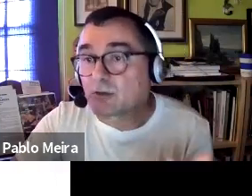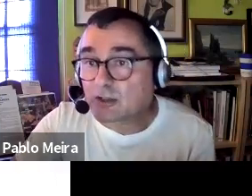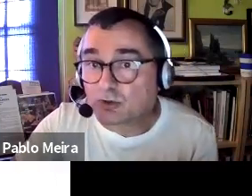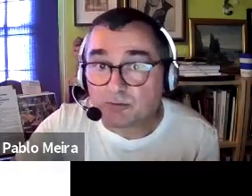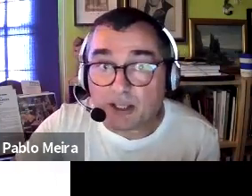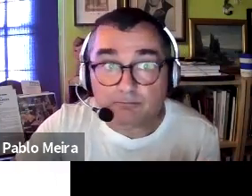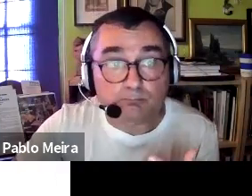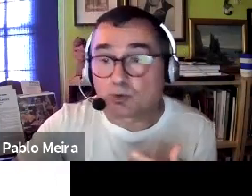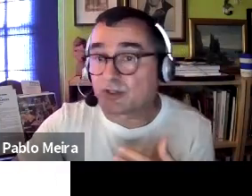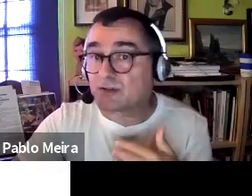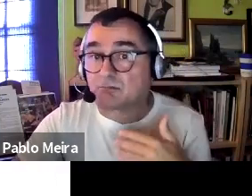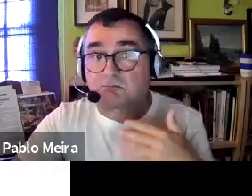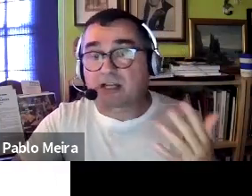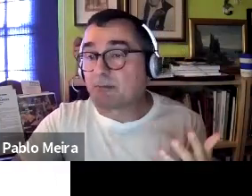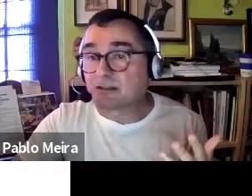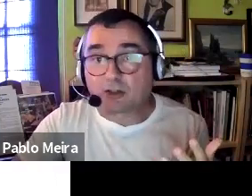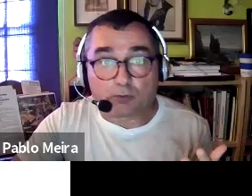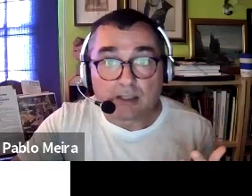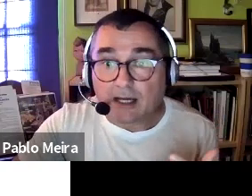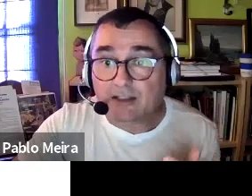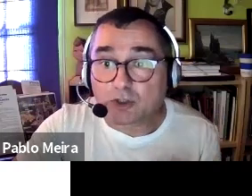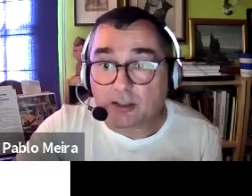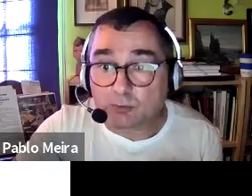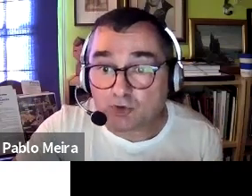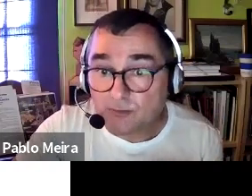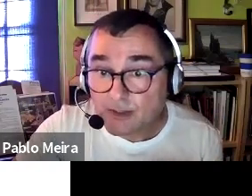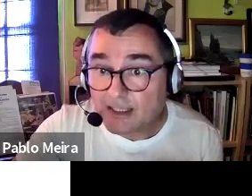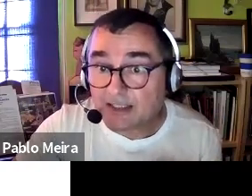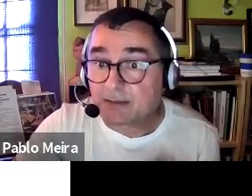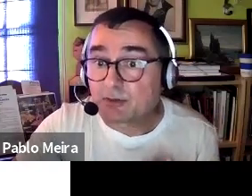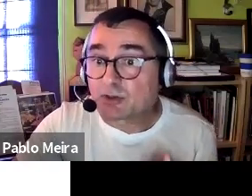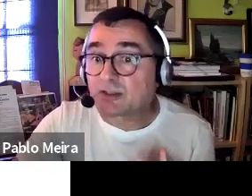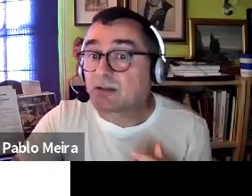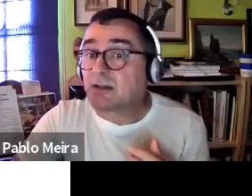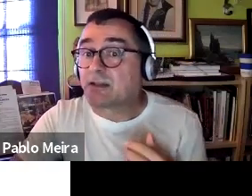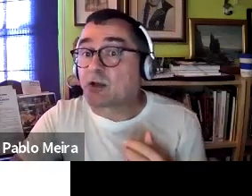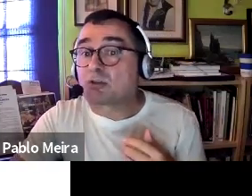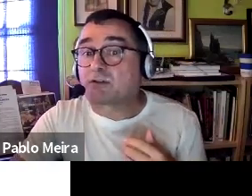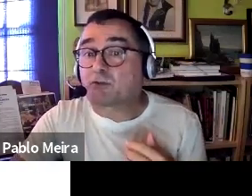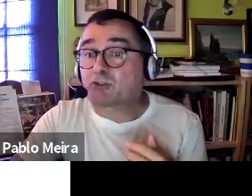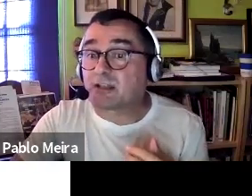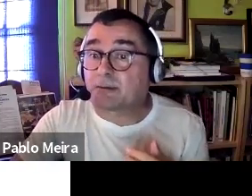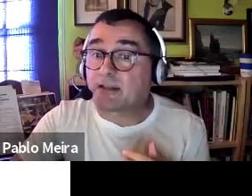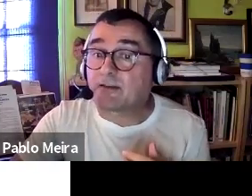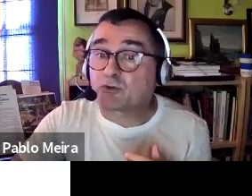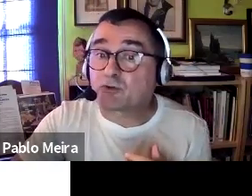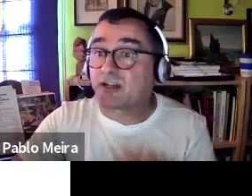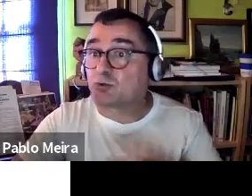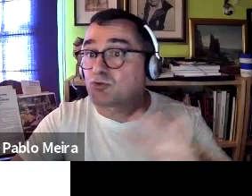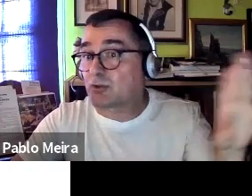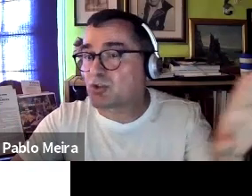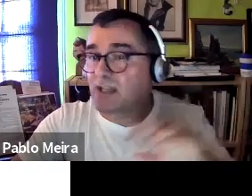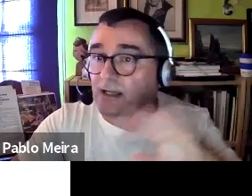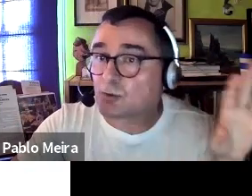¿Estamos haciendo las cosas bien? Pues realmente no. Aquí solo tenemos las emisiones de combustibles fósiles derivadas de